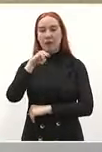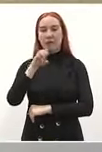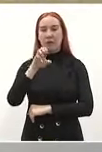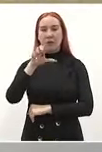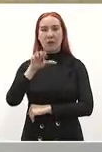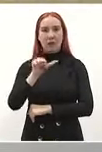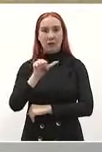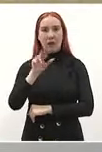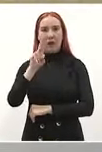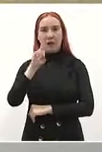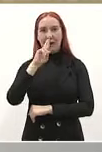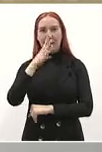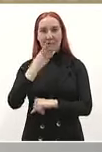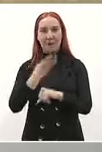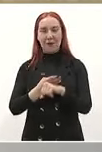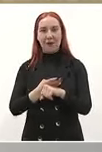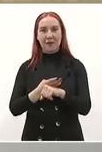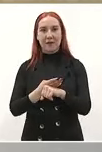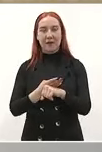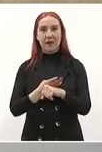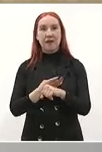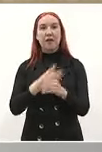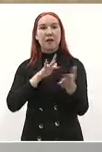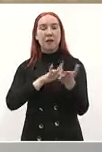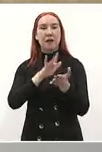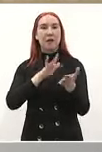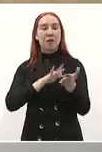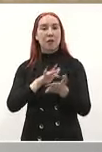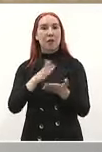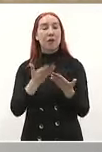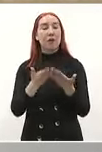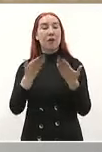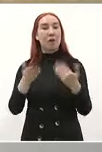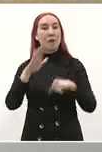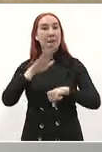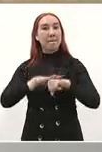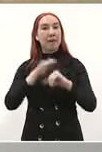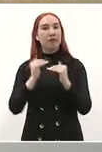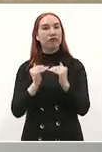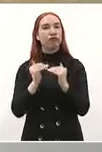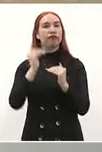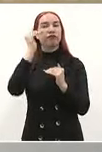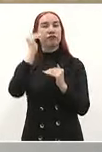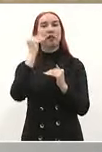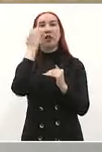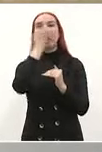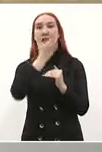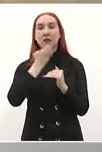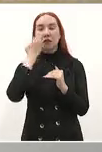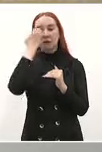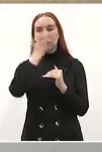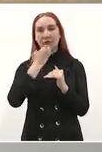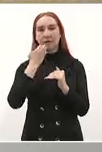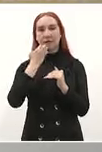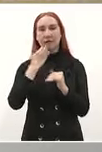nuestra vamos a incrementar el número de escuelas